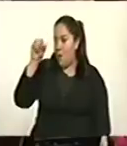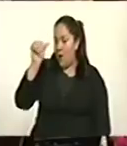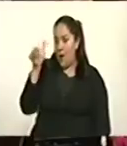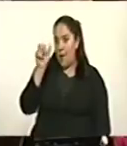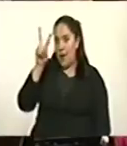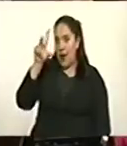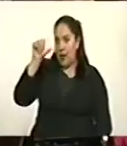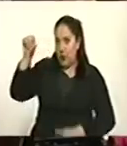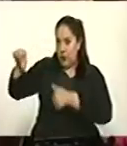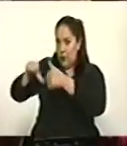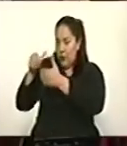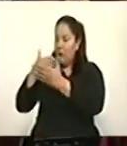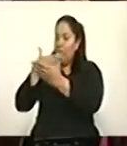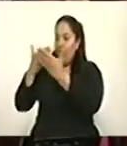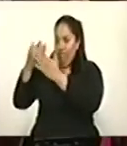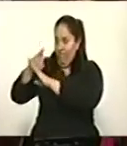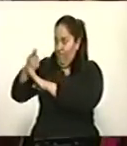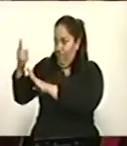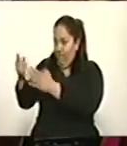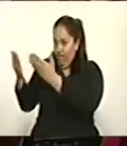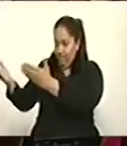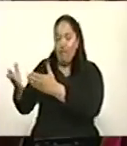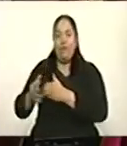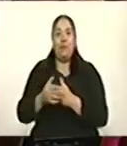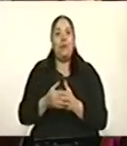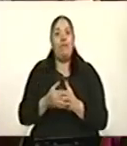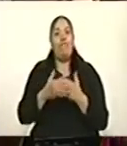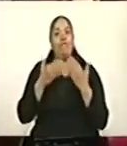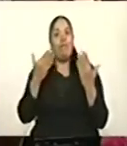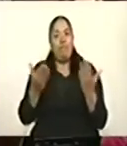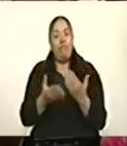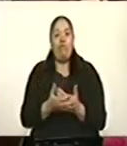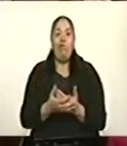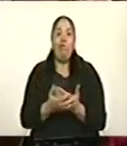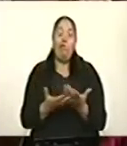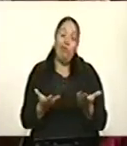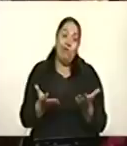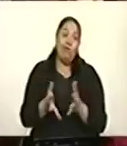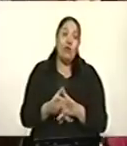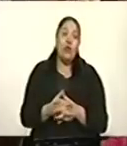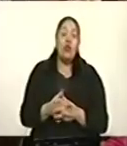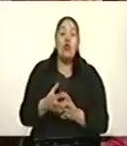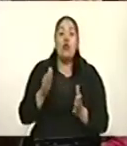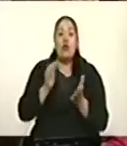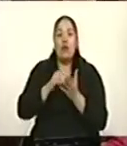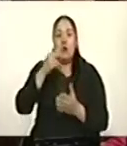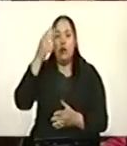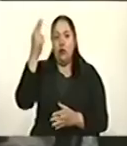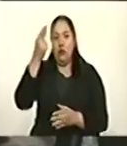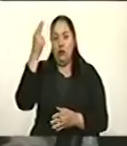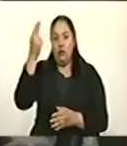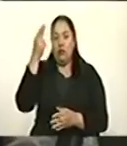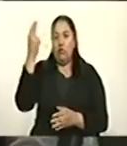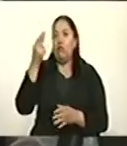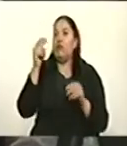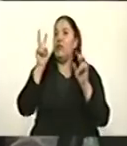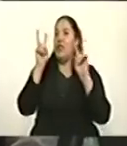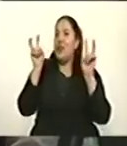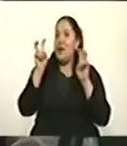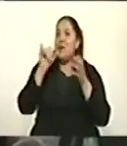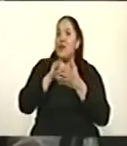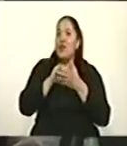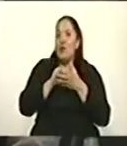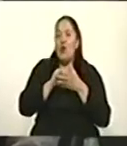Gracias, señor presidente. Pues nuevamente sí quisiéramos hacer una reflexión a propósito del servicio militar,